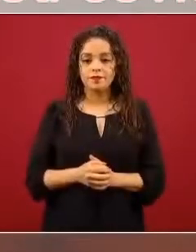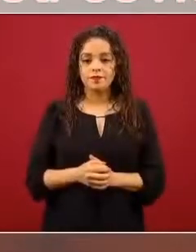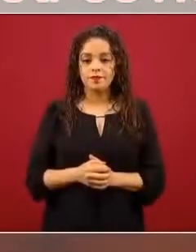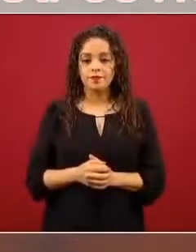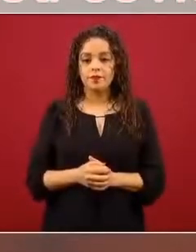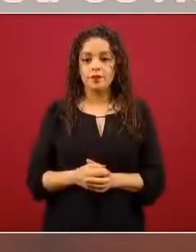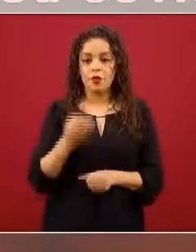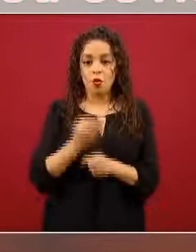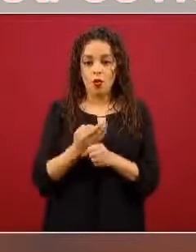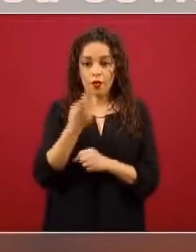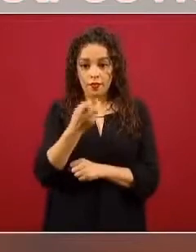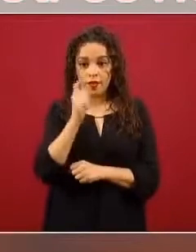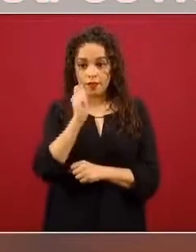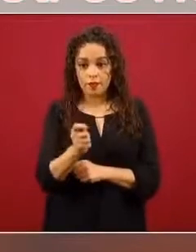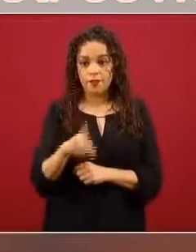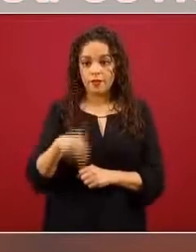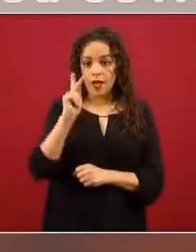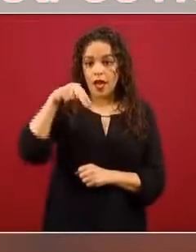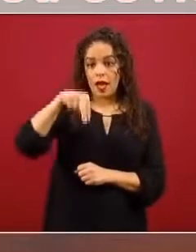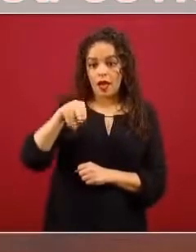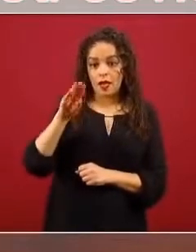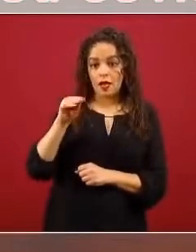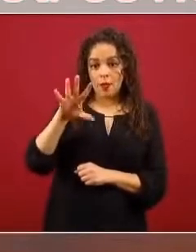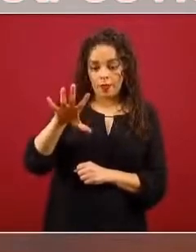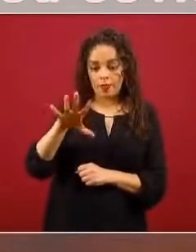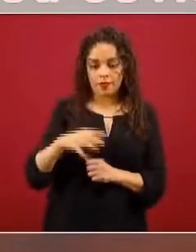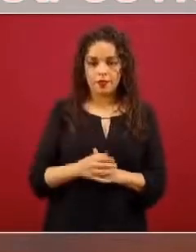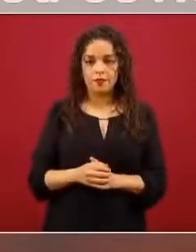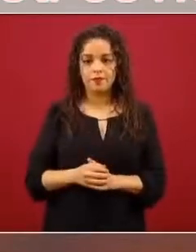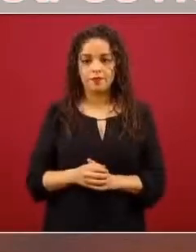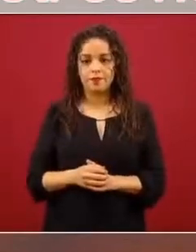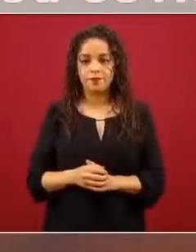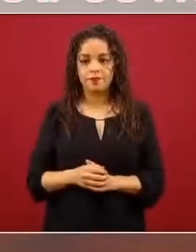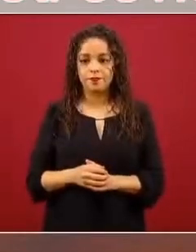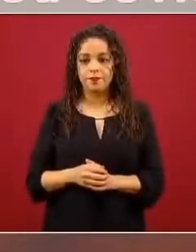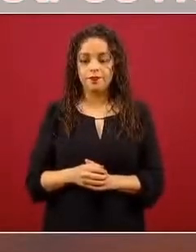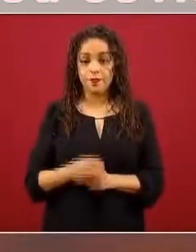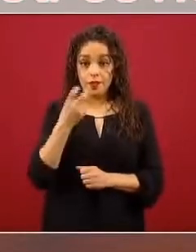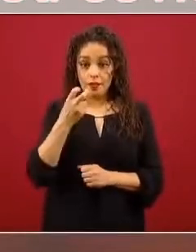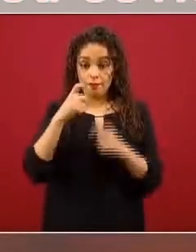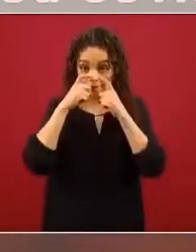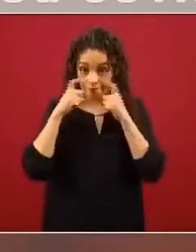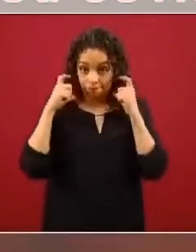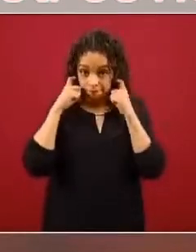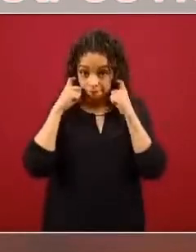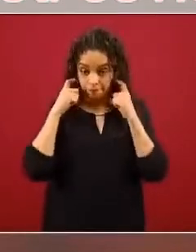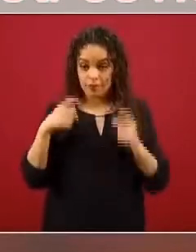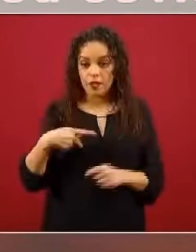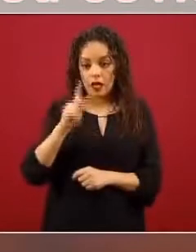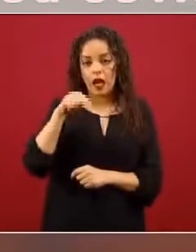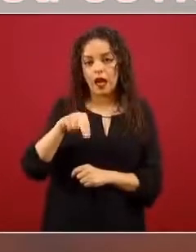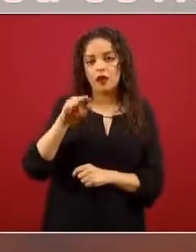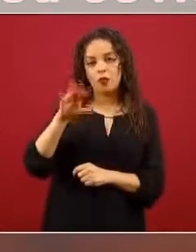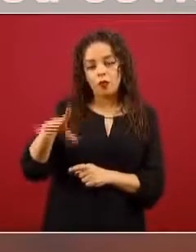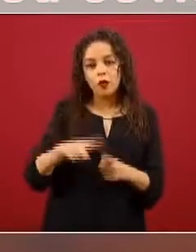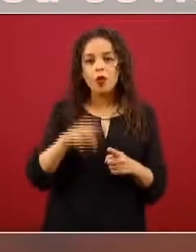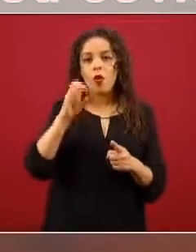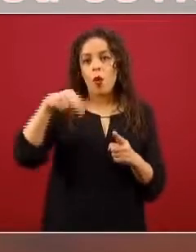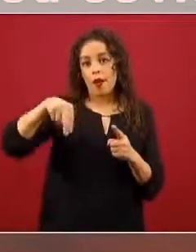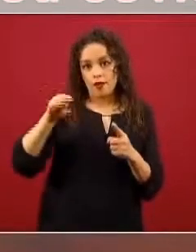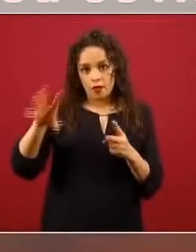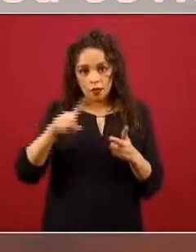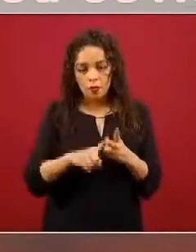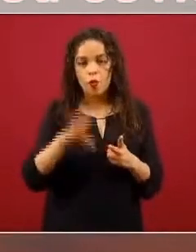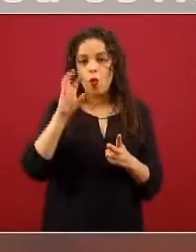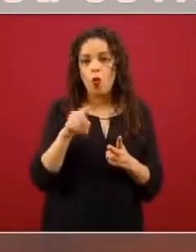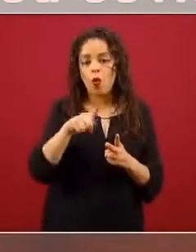mascarilla KN95. Estas mascarillas KN95 o los N95 o